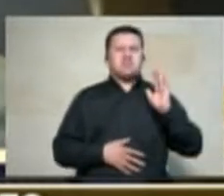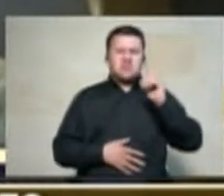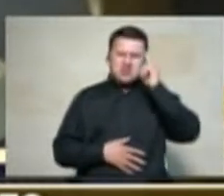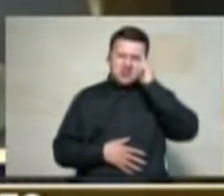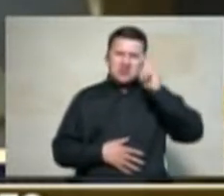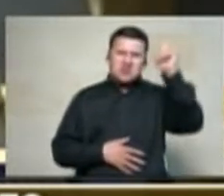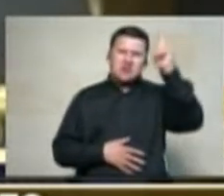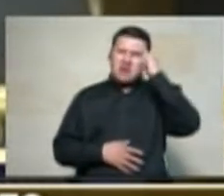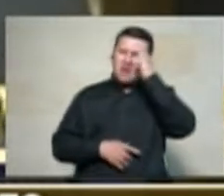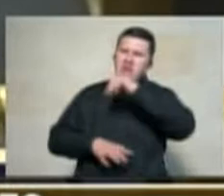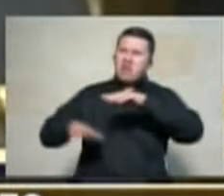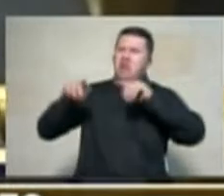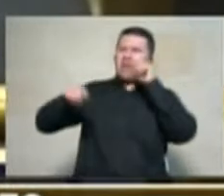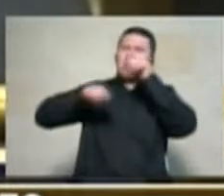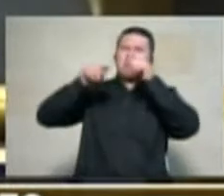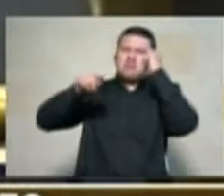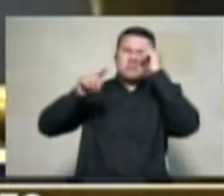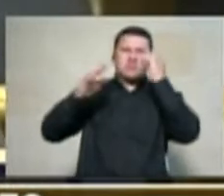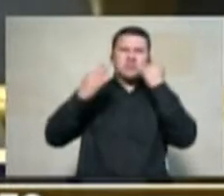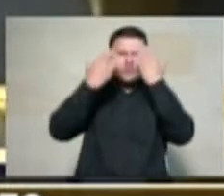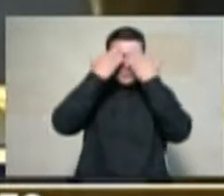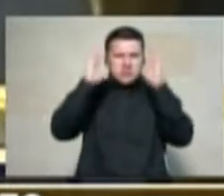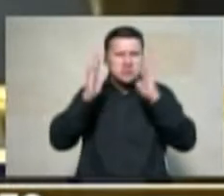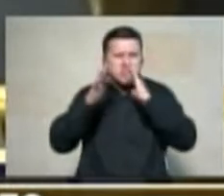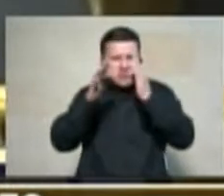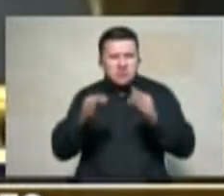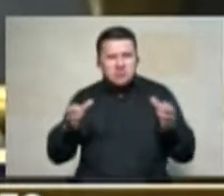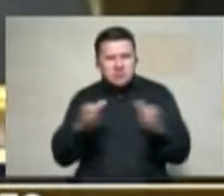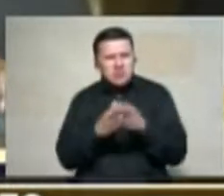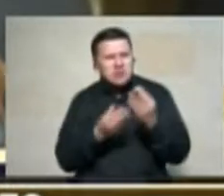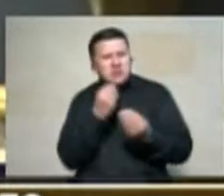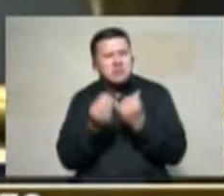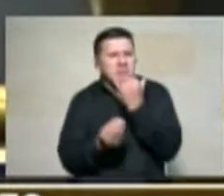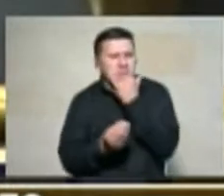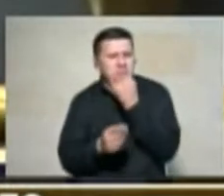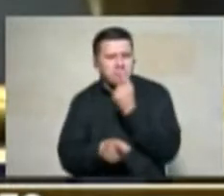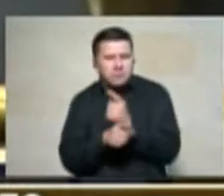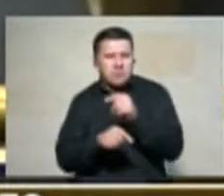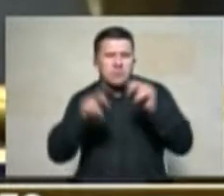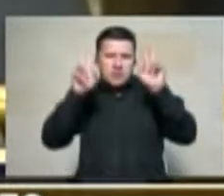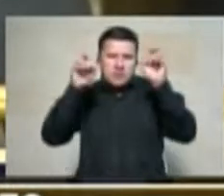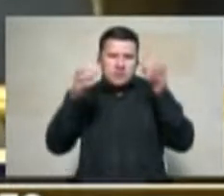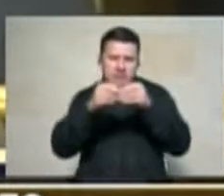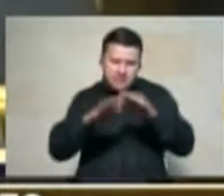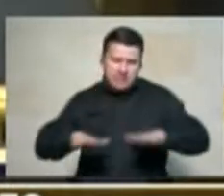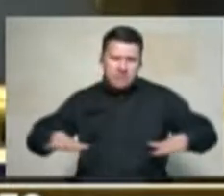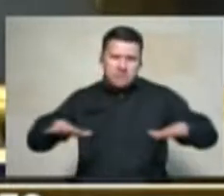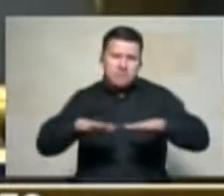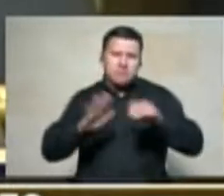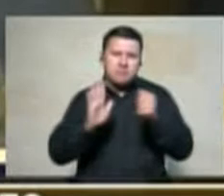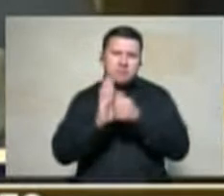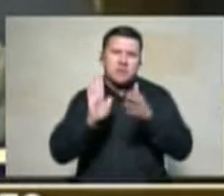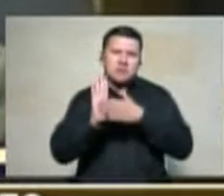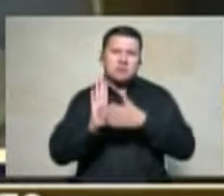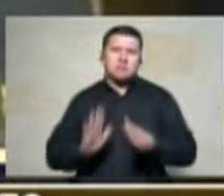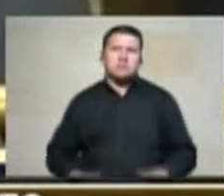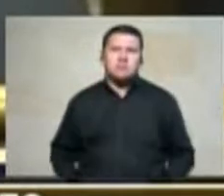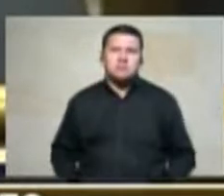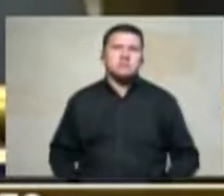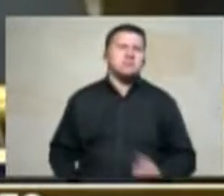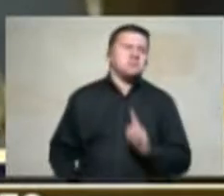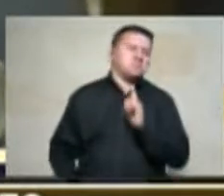desconoce la realidad de los hechos con relación al tema de la tierra en este país y lo digo adicionalmente porque